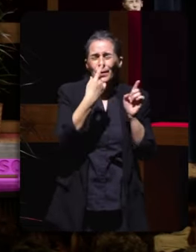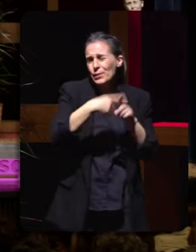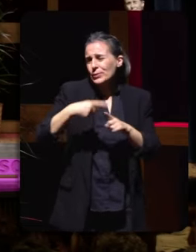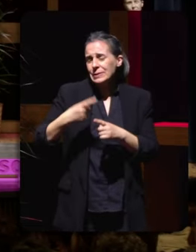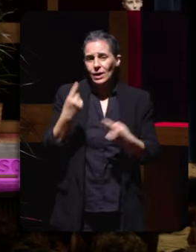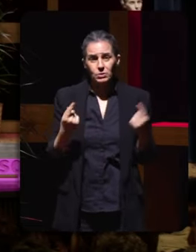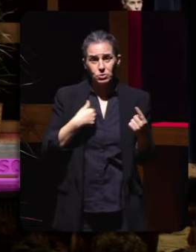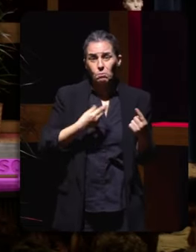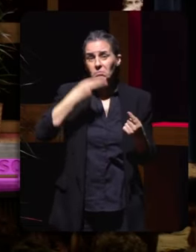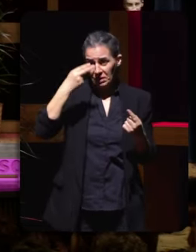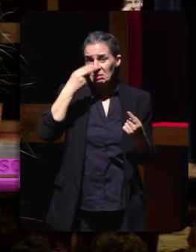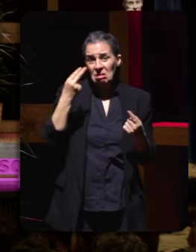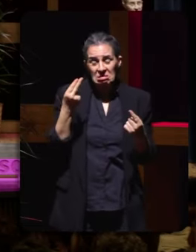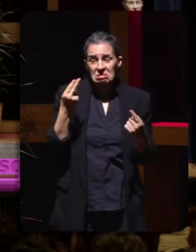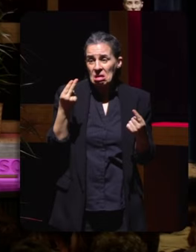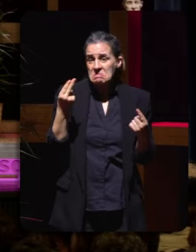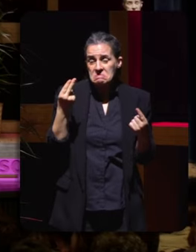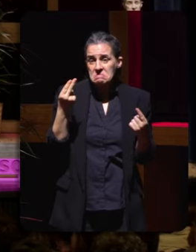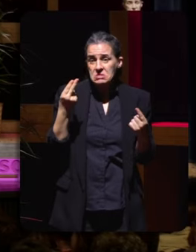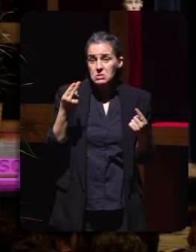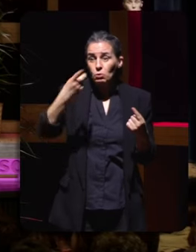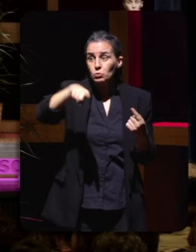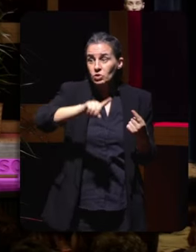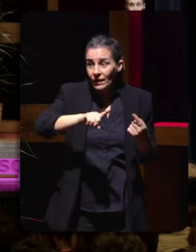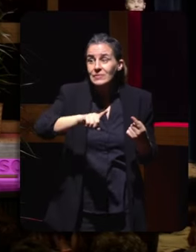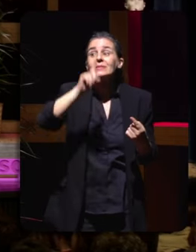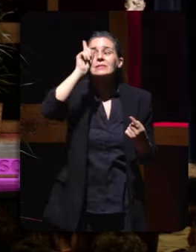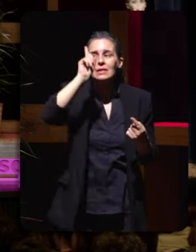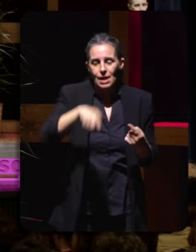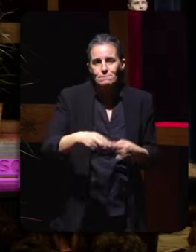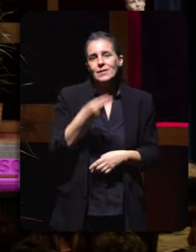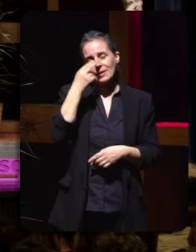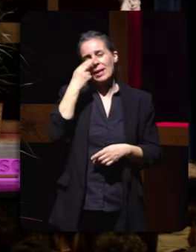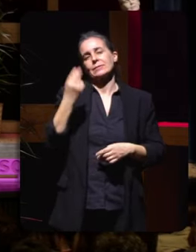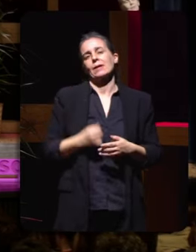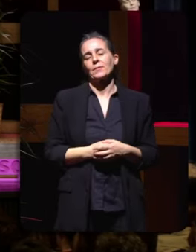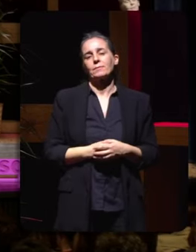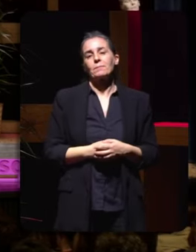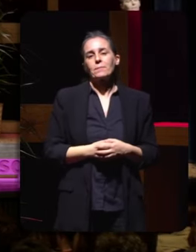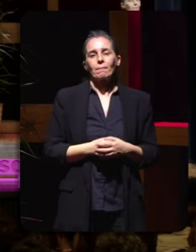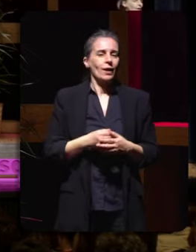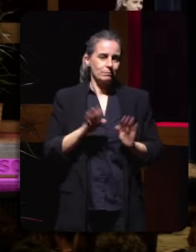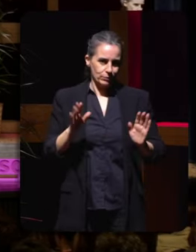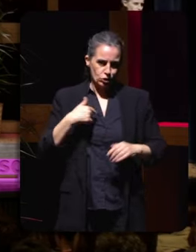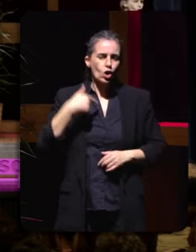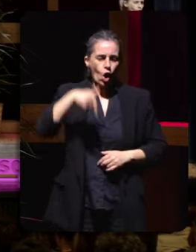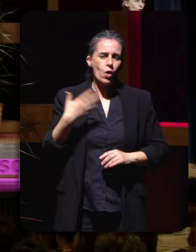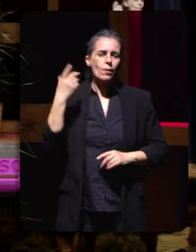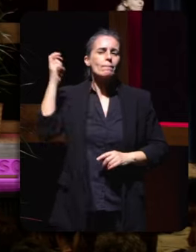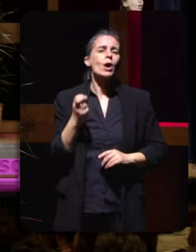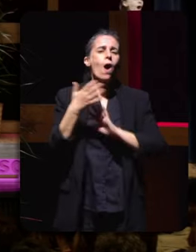que a mi me interesan e a ustedes les aseguro que tamén les van a interesar vamos que veni hablar de lo mío